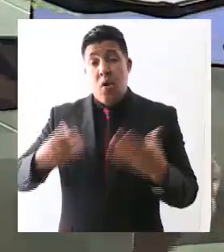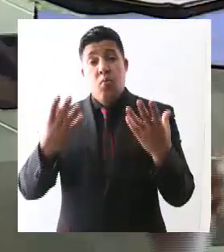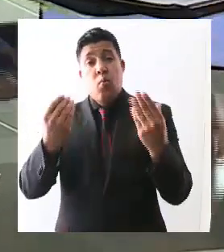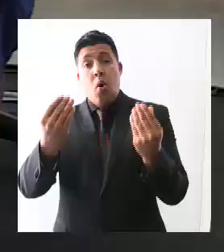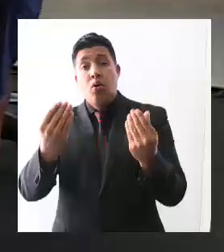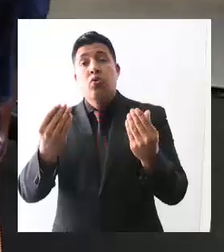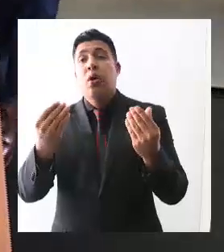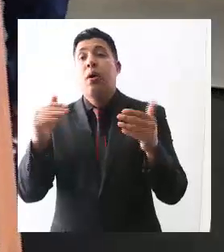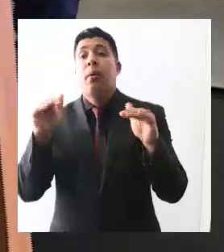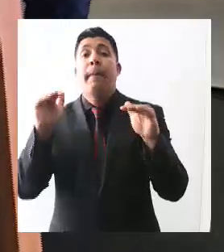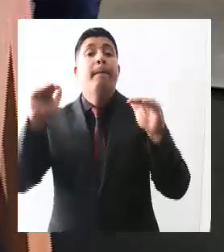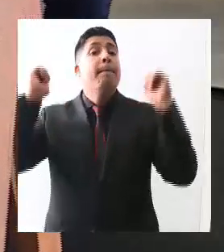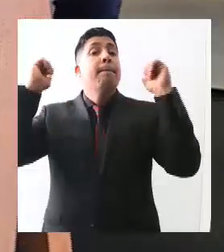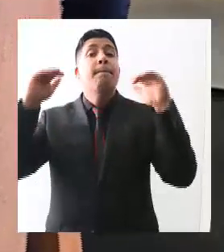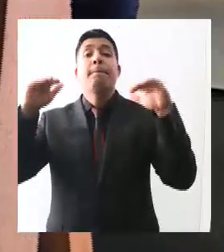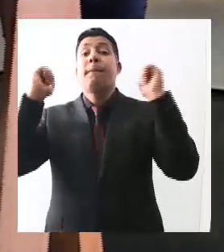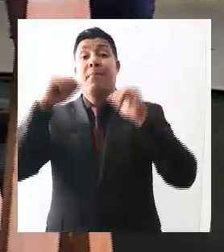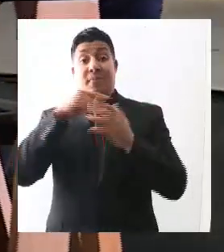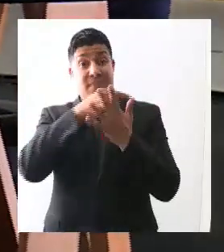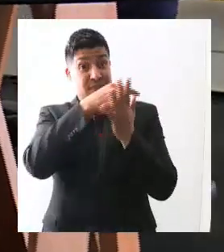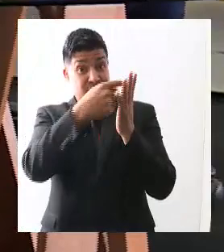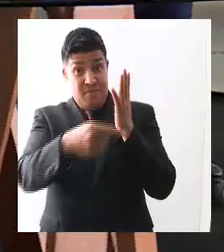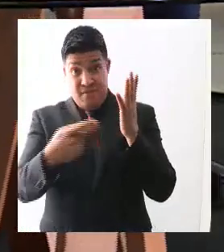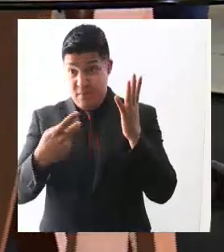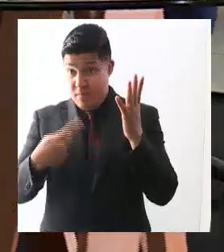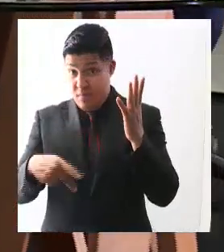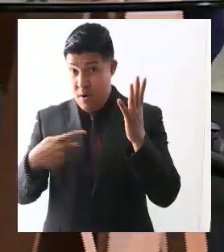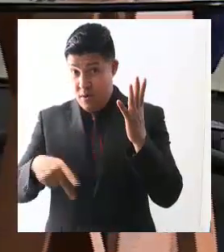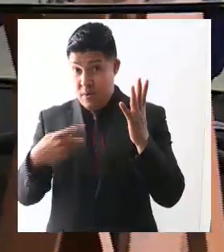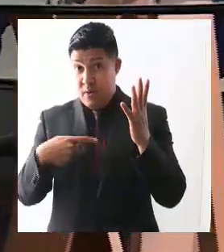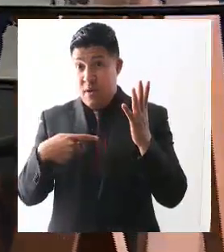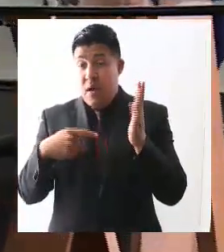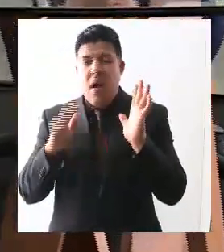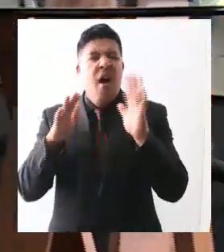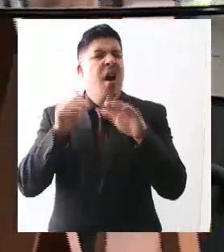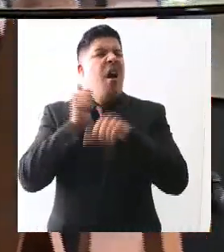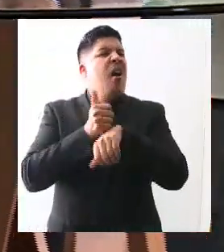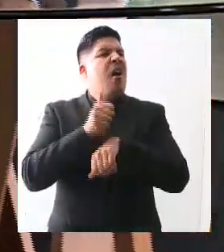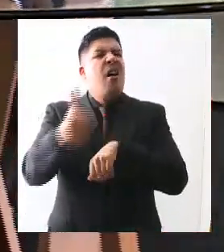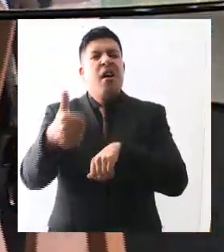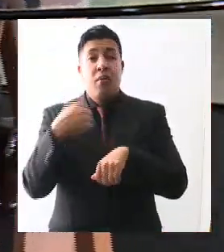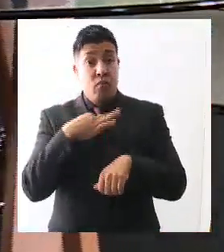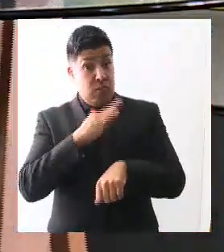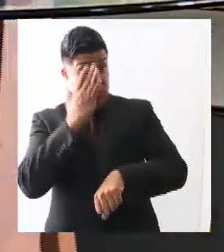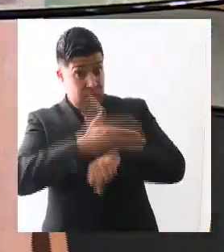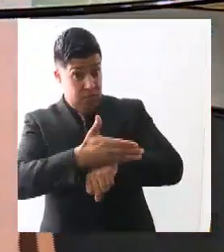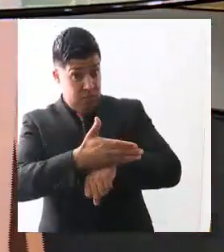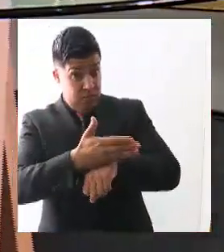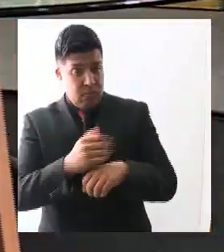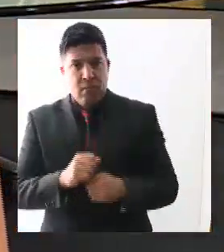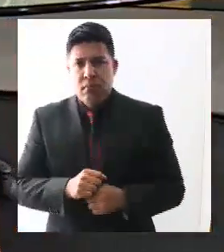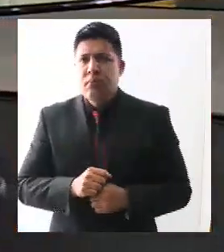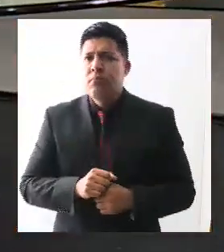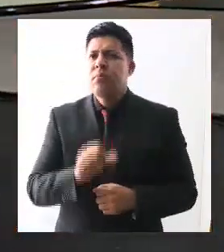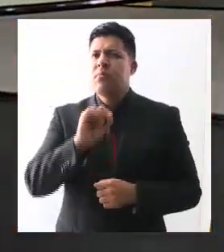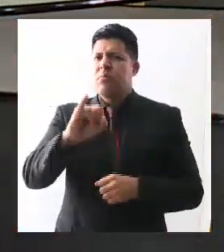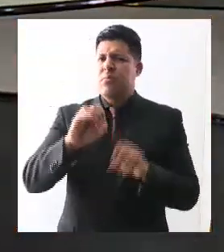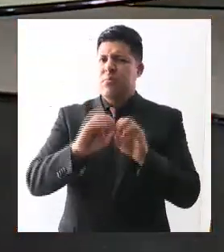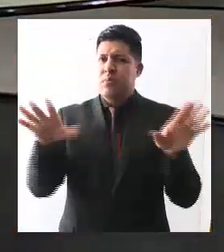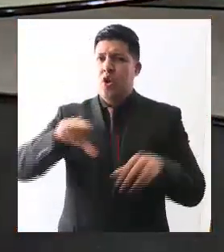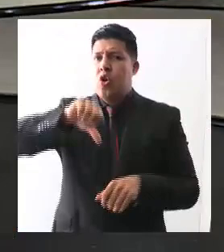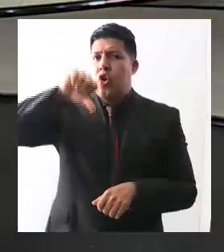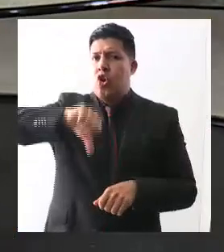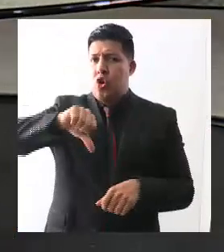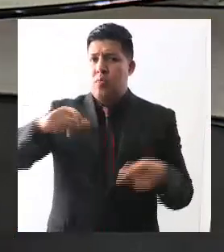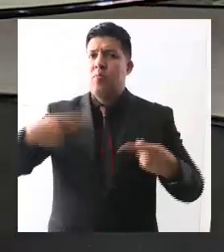¿Es posible castigar a los funcionarios que minimizaron esta demanda de apoyo? Sí, por supuesto, revisamos. Hoy tenemos